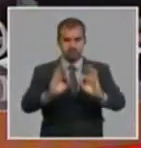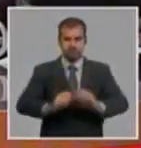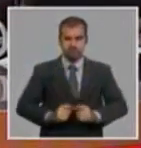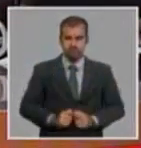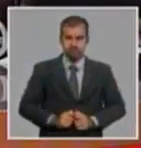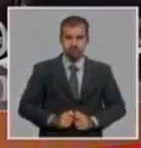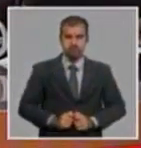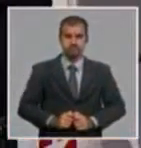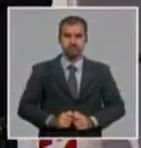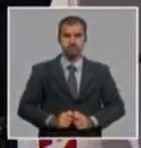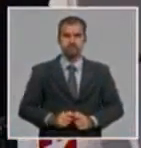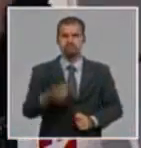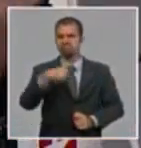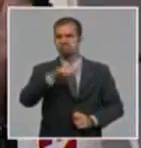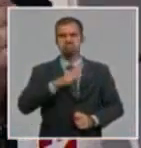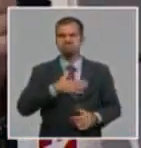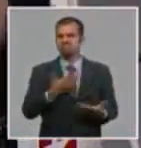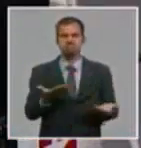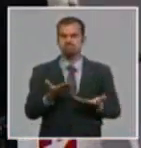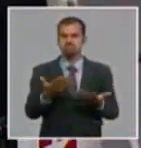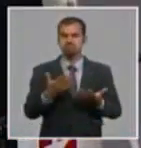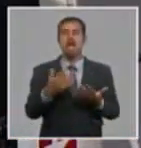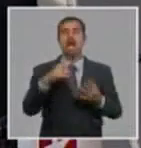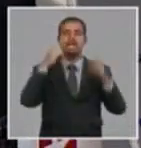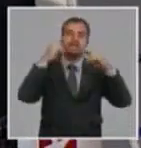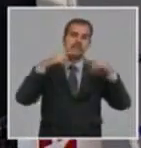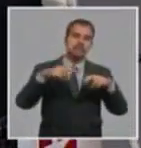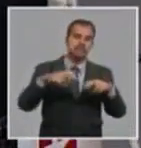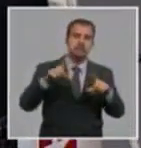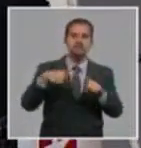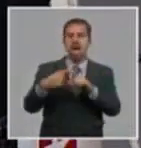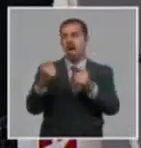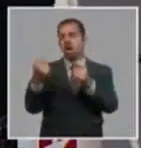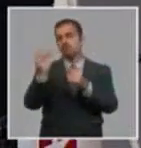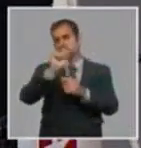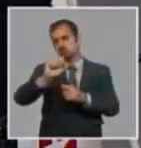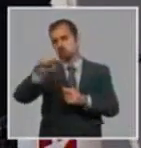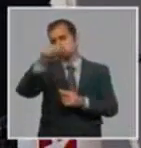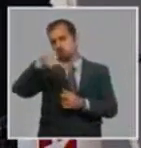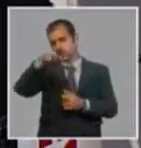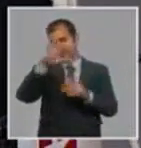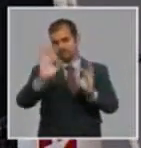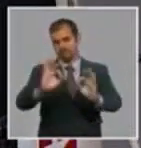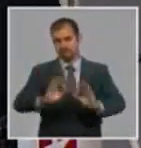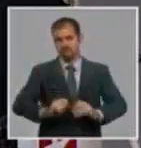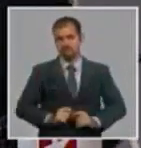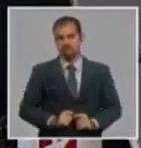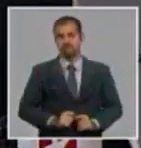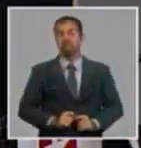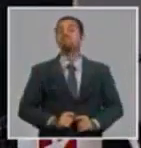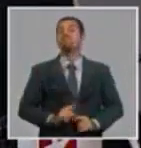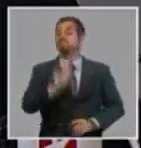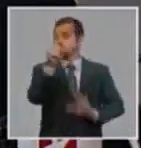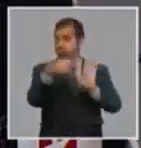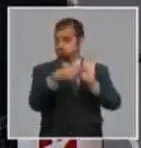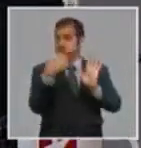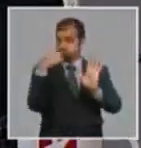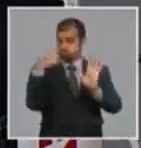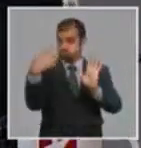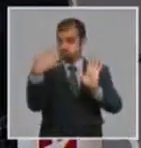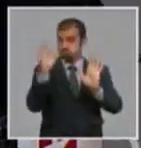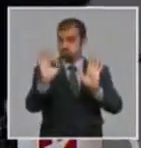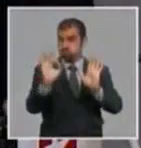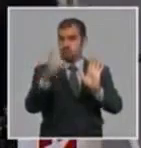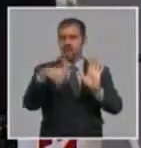el tema de la interfase entre el conocimiento y la economía de la sociedad. Y una de las cuestiones que es tanto generando conocimiento